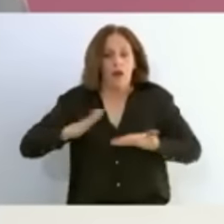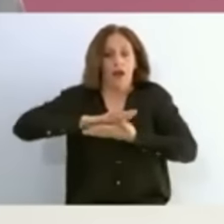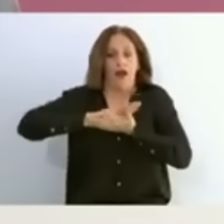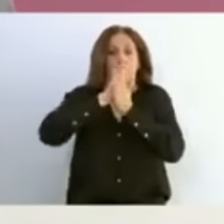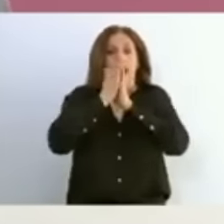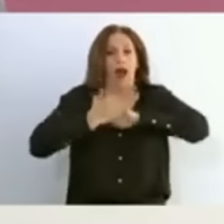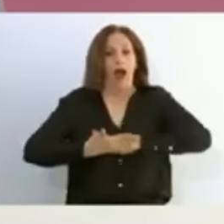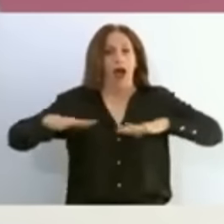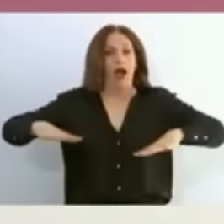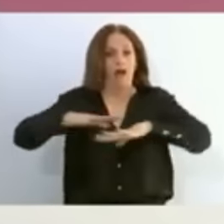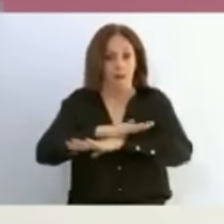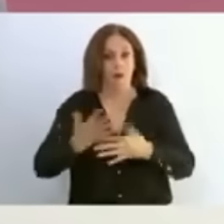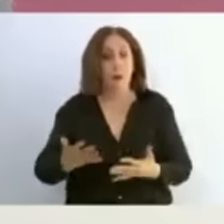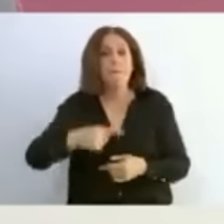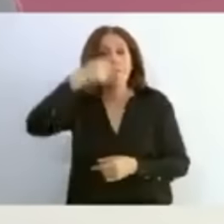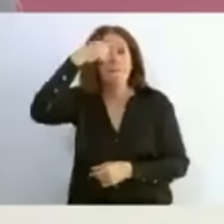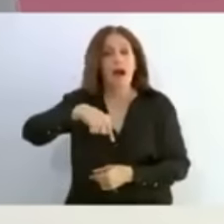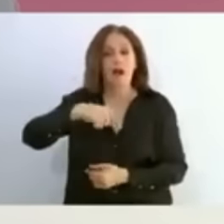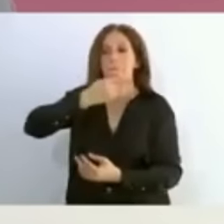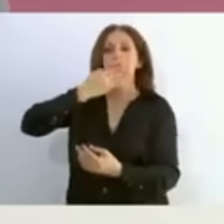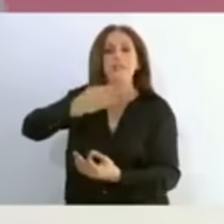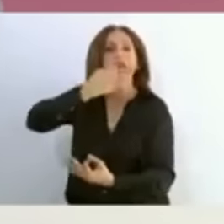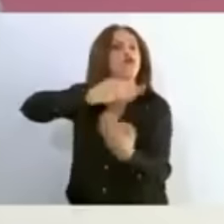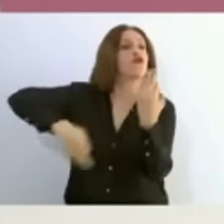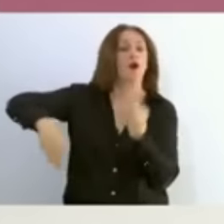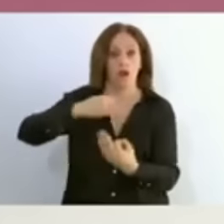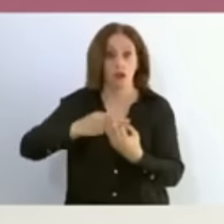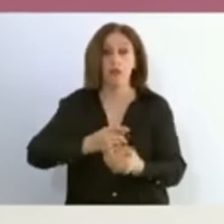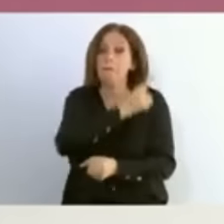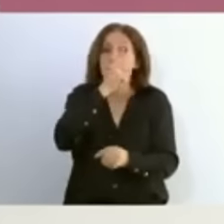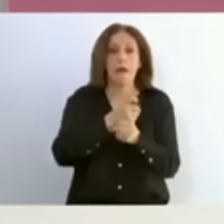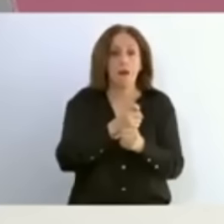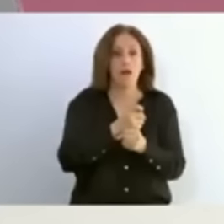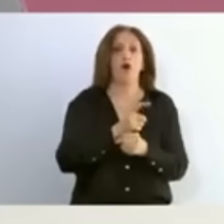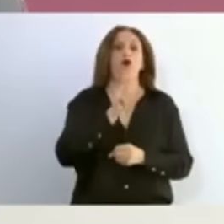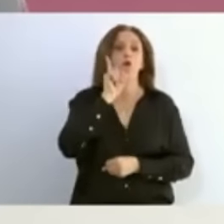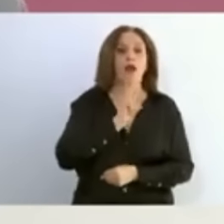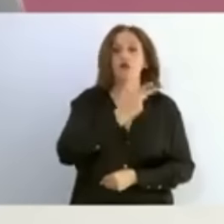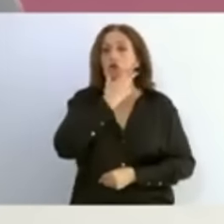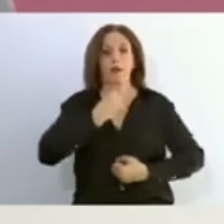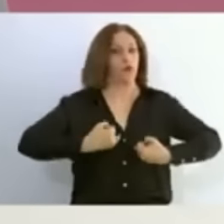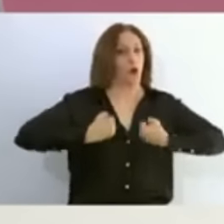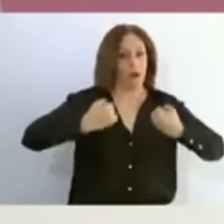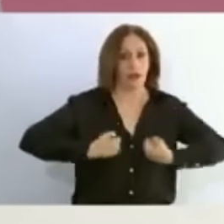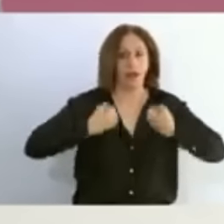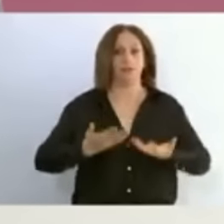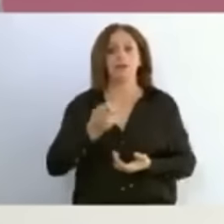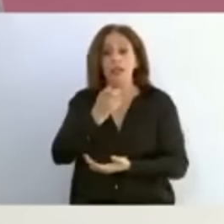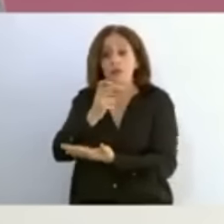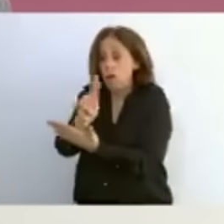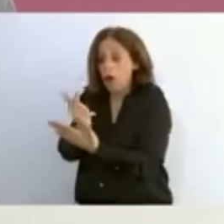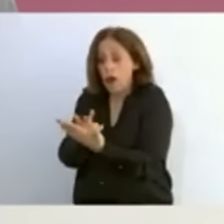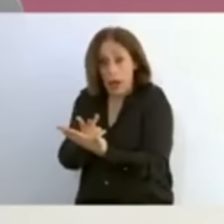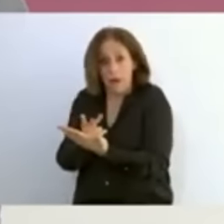frase de que por el bien de todos, primero las y los pobres. Los programas para el bienestar han